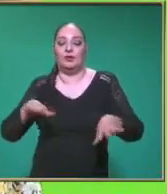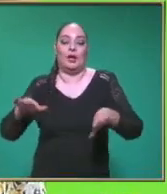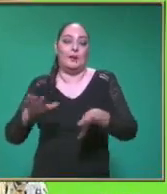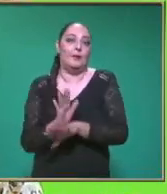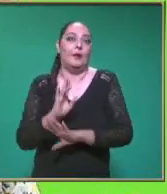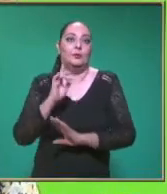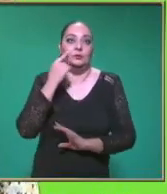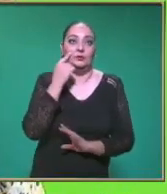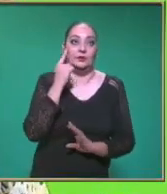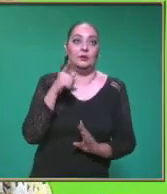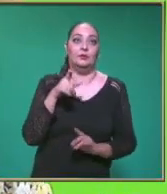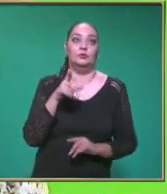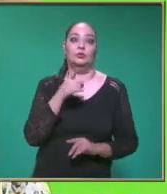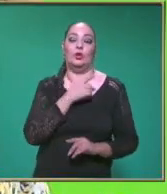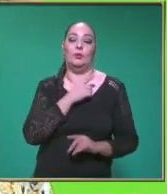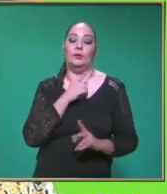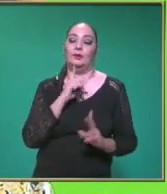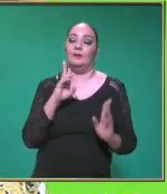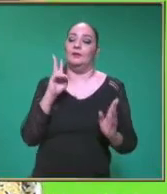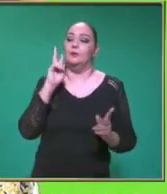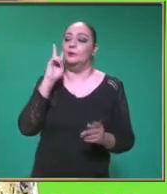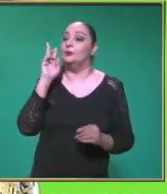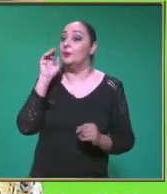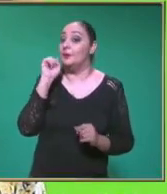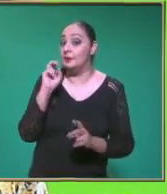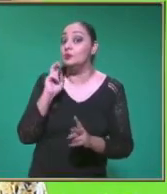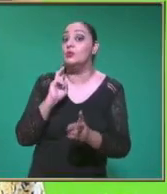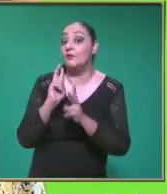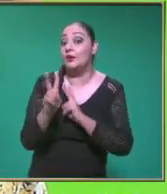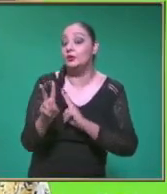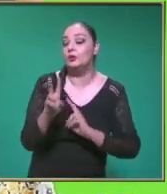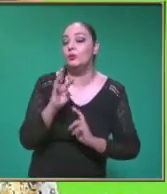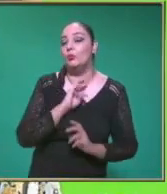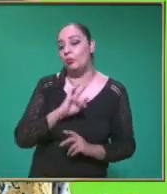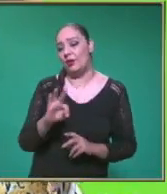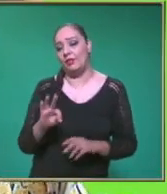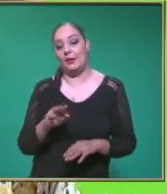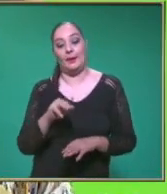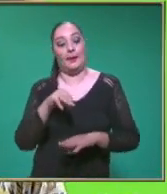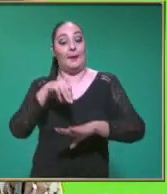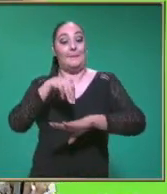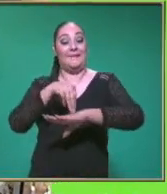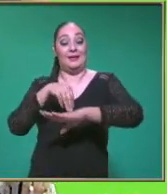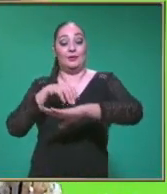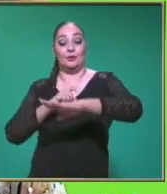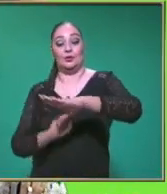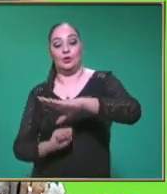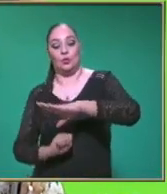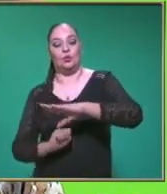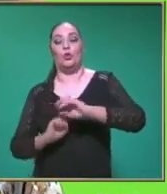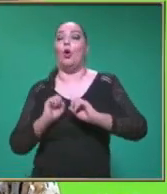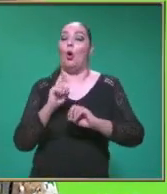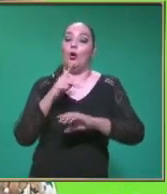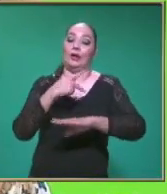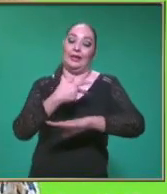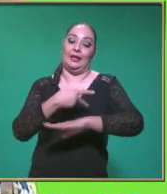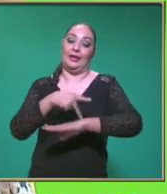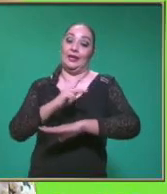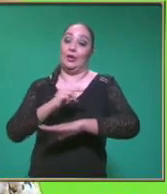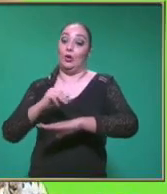esta forma Las unidades Como también Es una velocidad Pueden ser Metros sobre segundos O bien Kilómetros Sobre horas